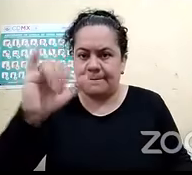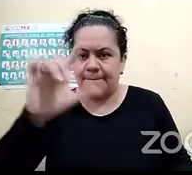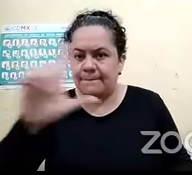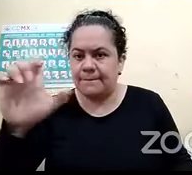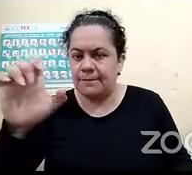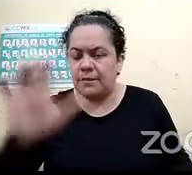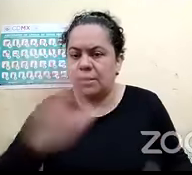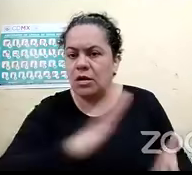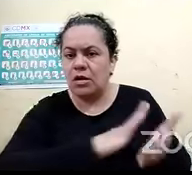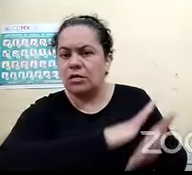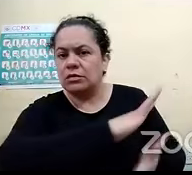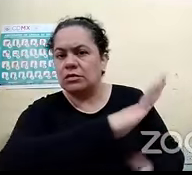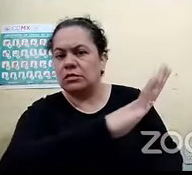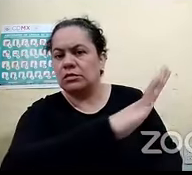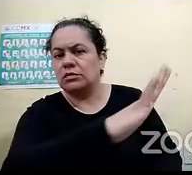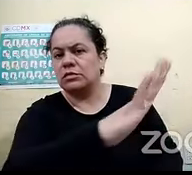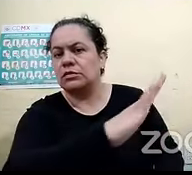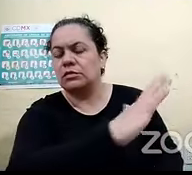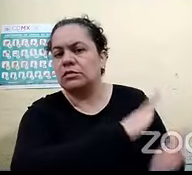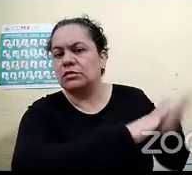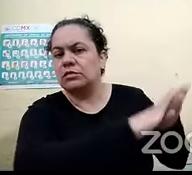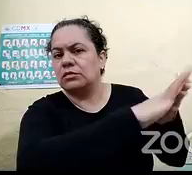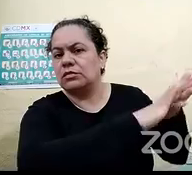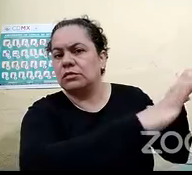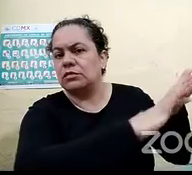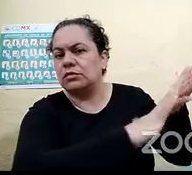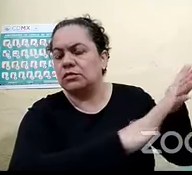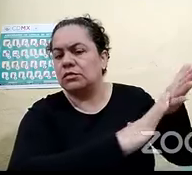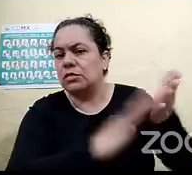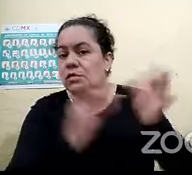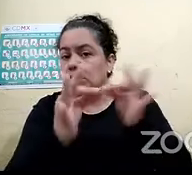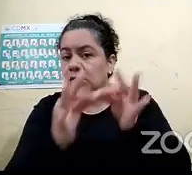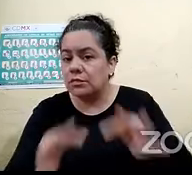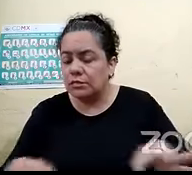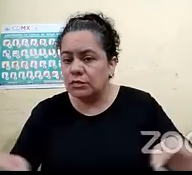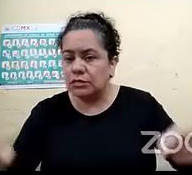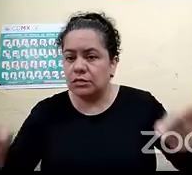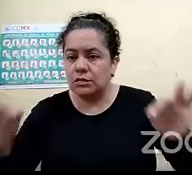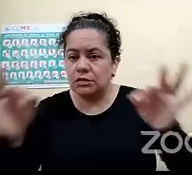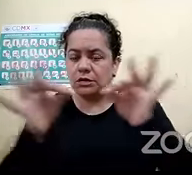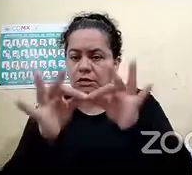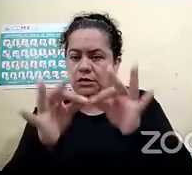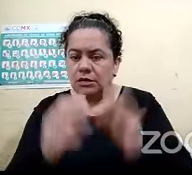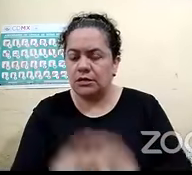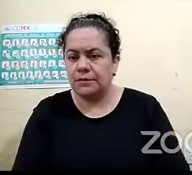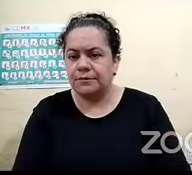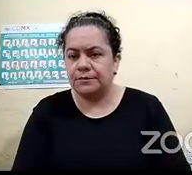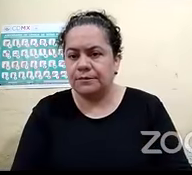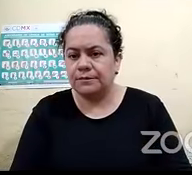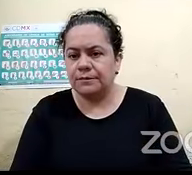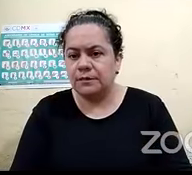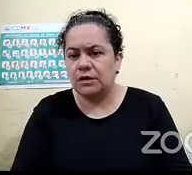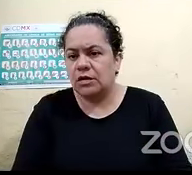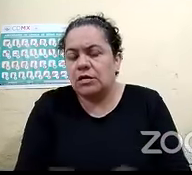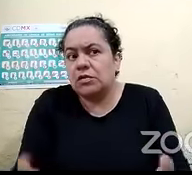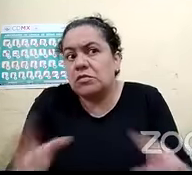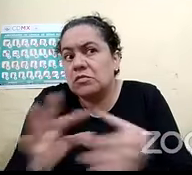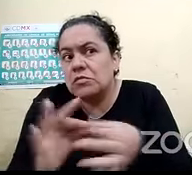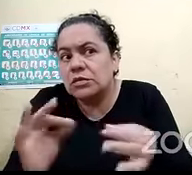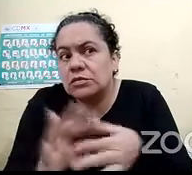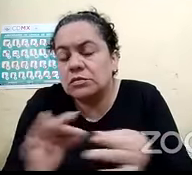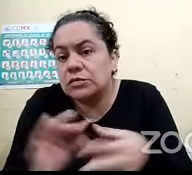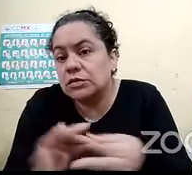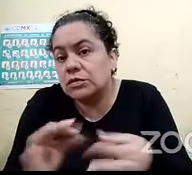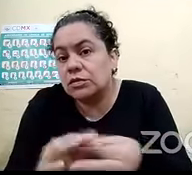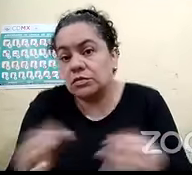es muy importante sobre todo para recordarlo pero si no me dicen que hay señalética no me